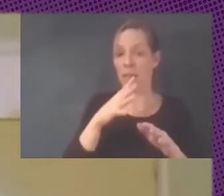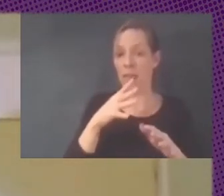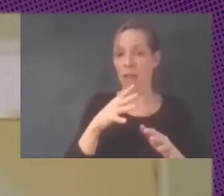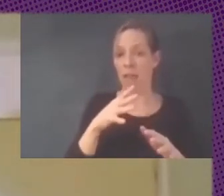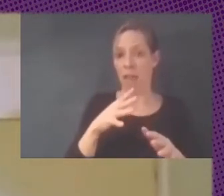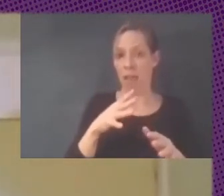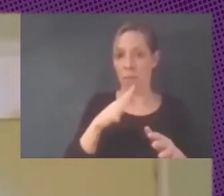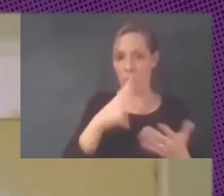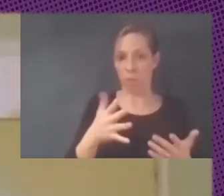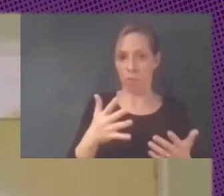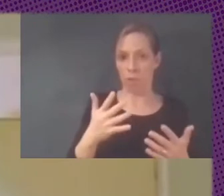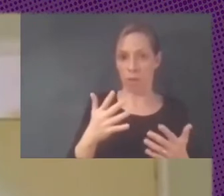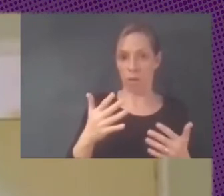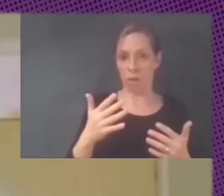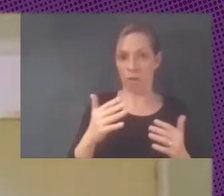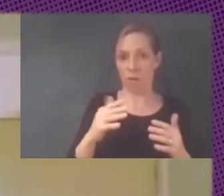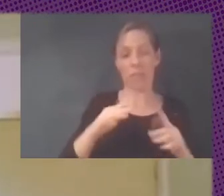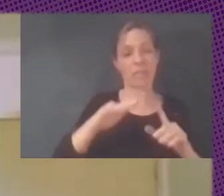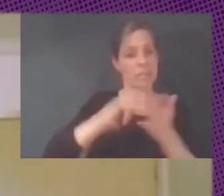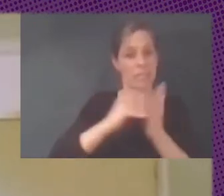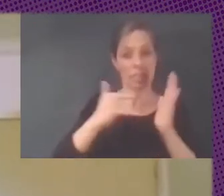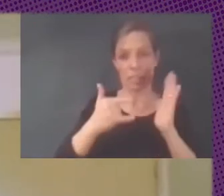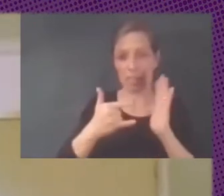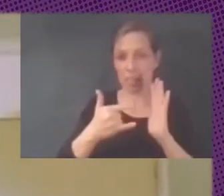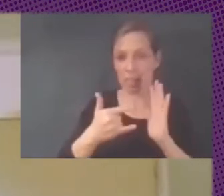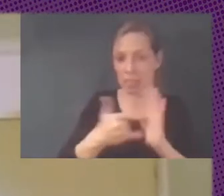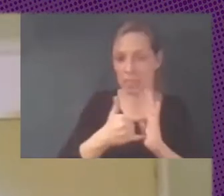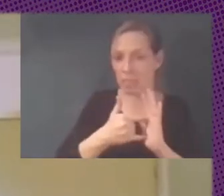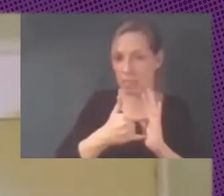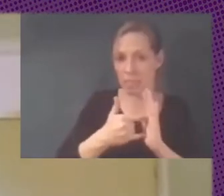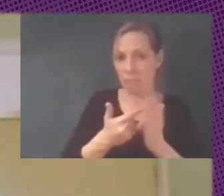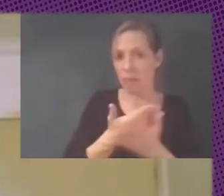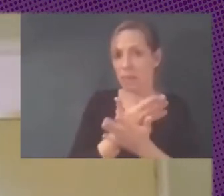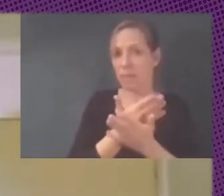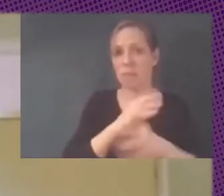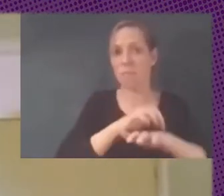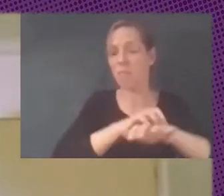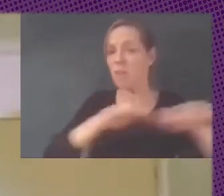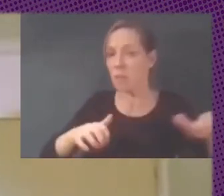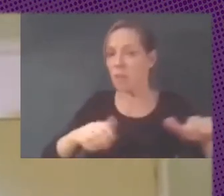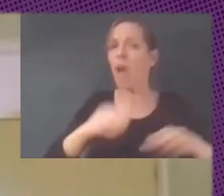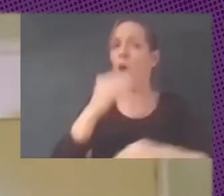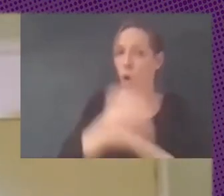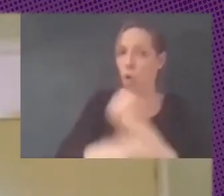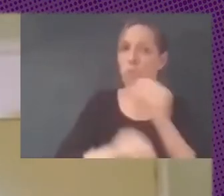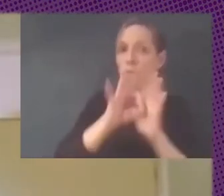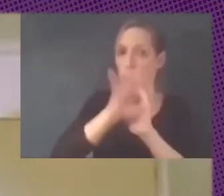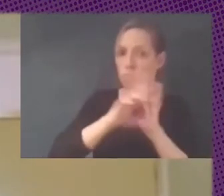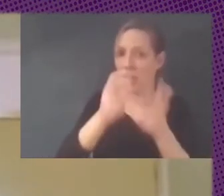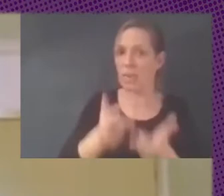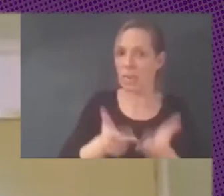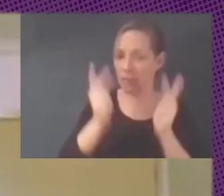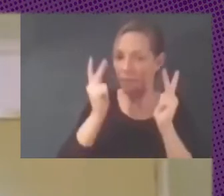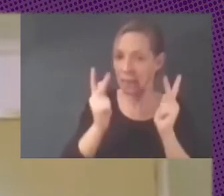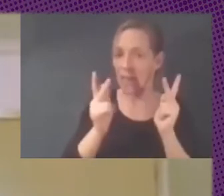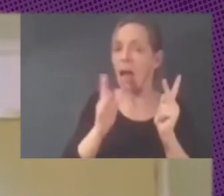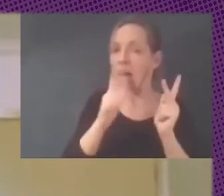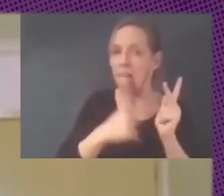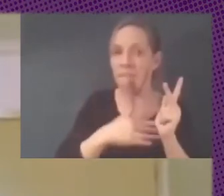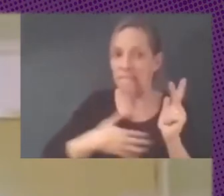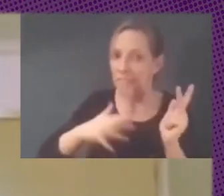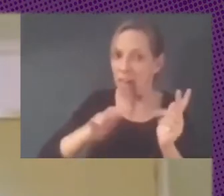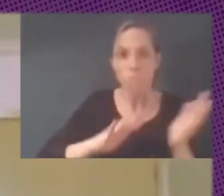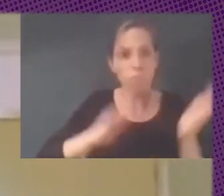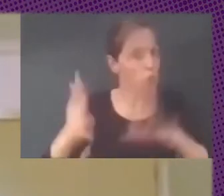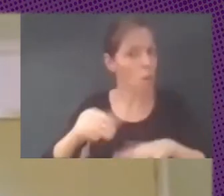la mayor parte de los sistemas del gobierno están siendo hechos con software libre porque hoy se quiere cambiar a privativo